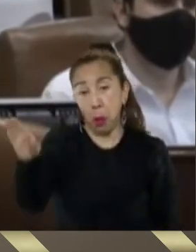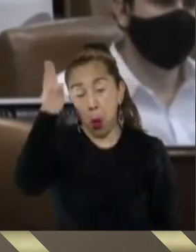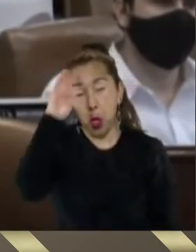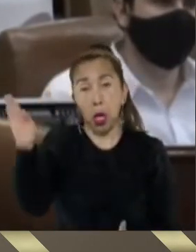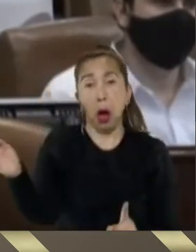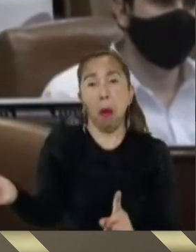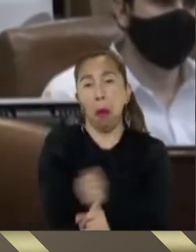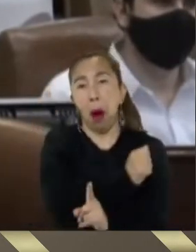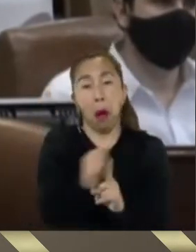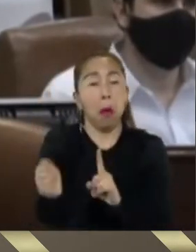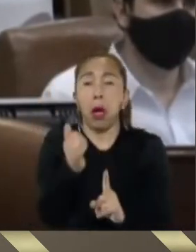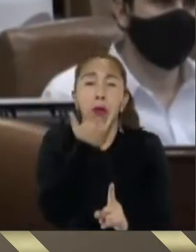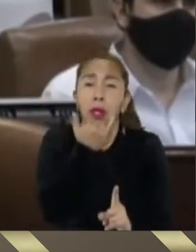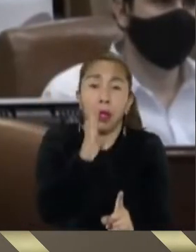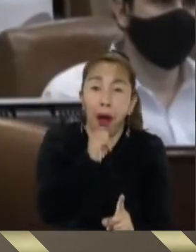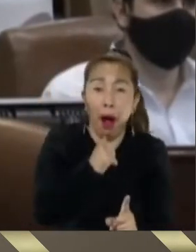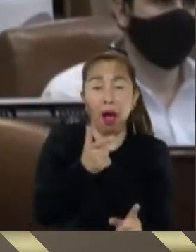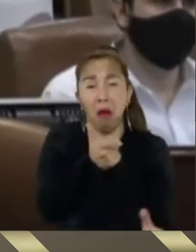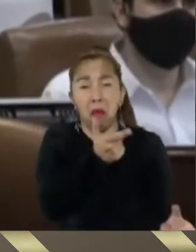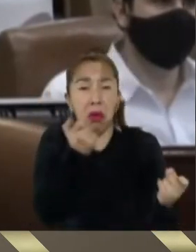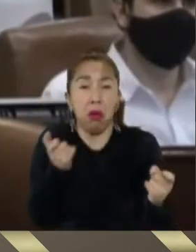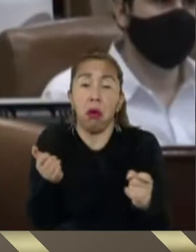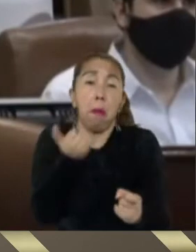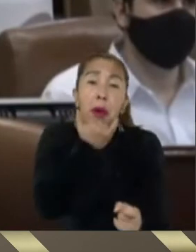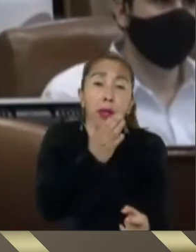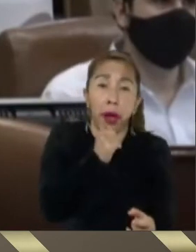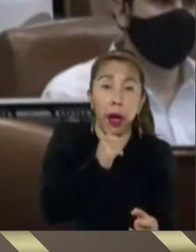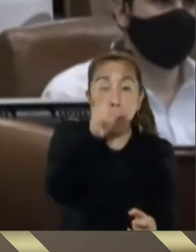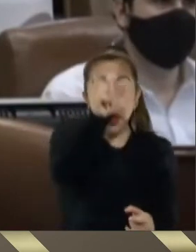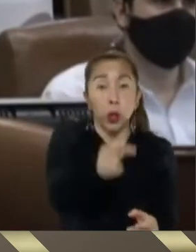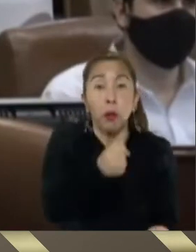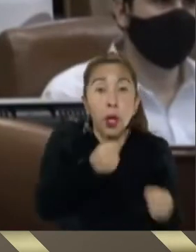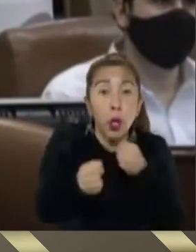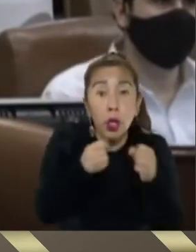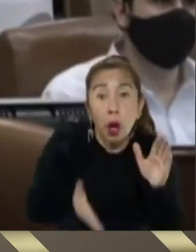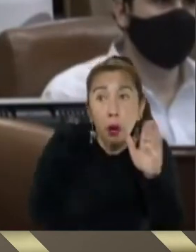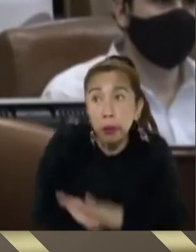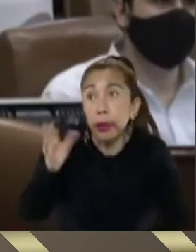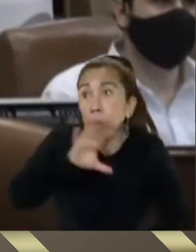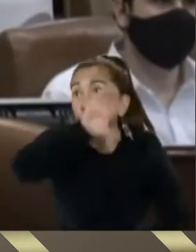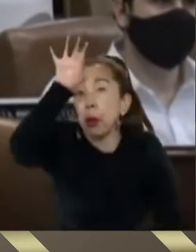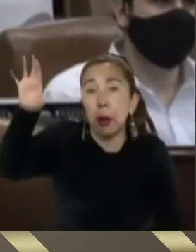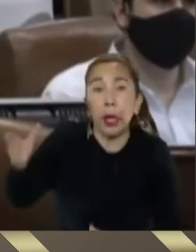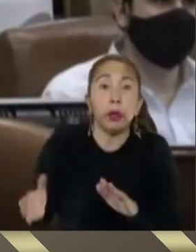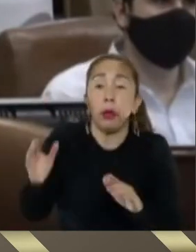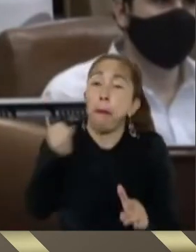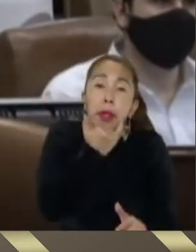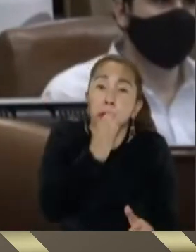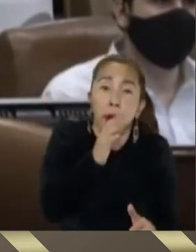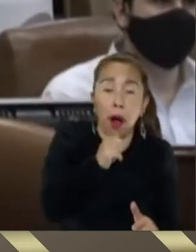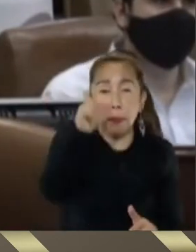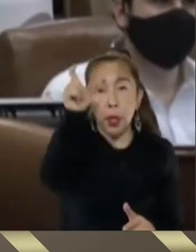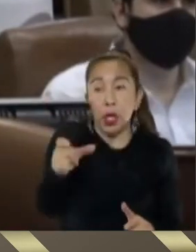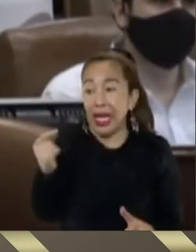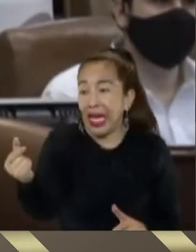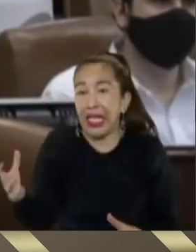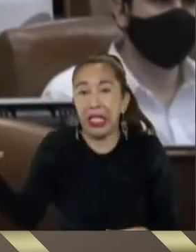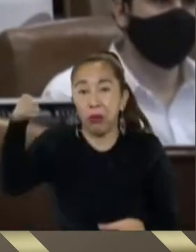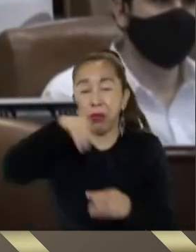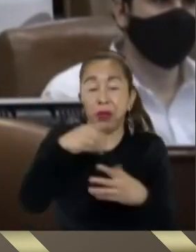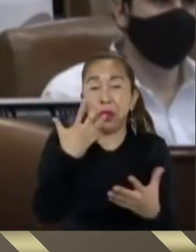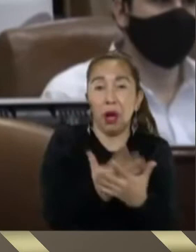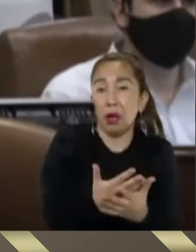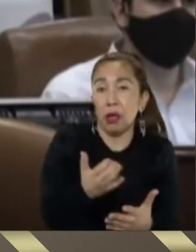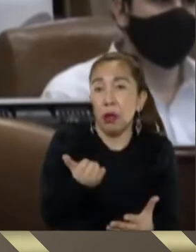matan y no pasa nada periodistas exiliados y no pasa nada periodistas al borde de la cárcel y no pasa nada cogen por medio de sus amigos